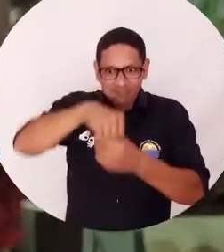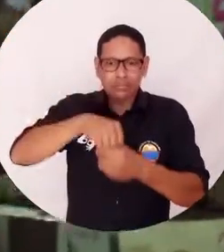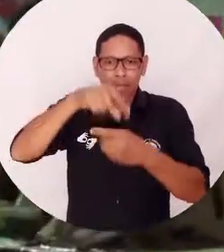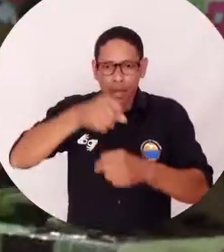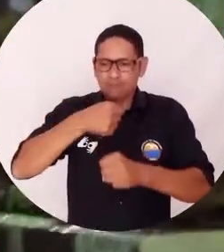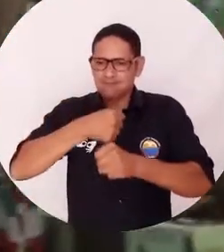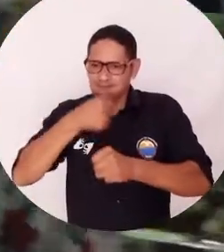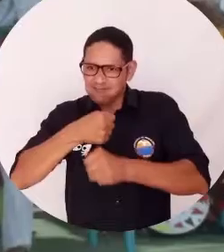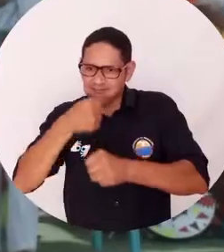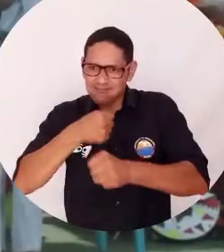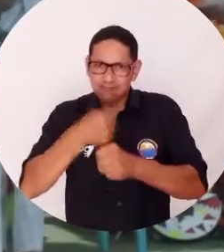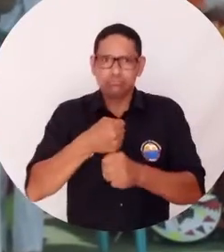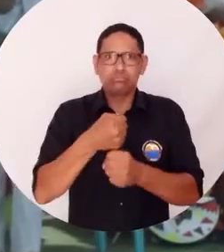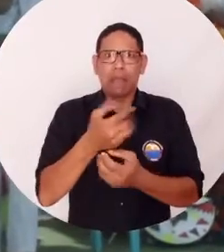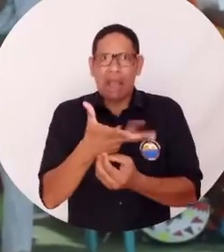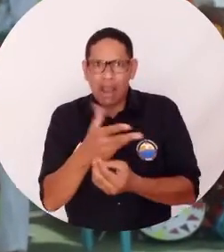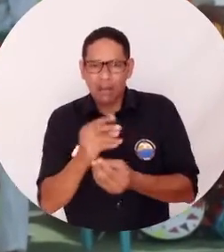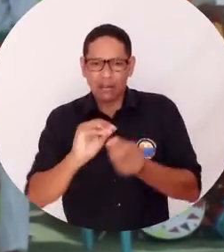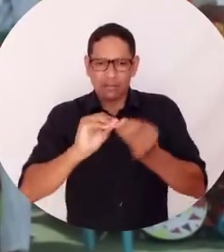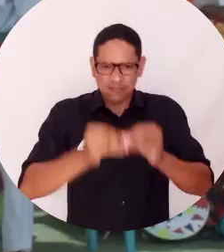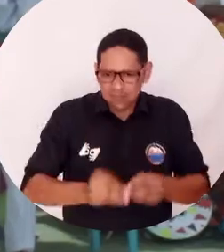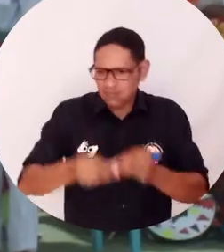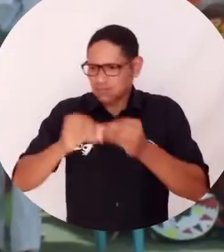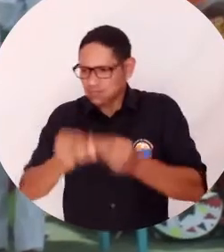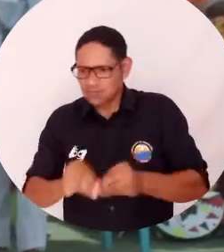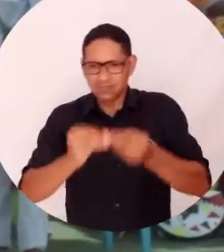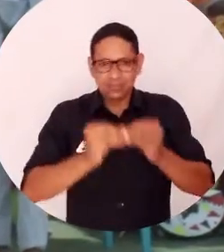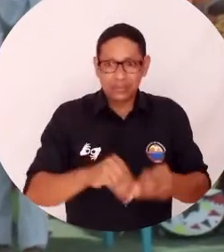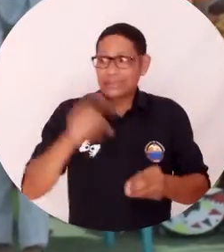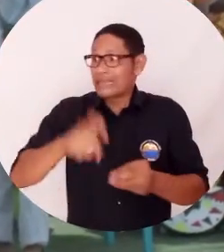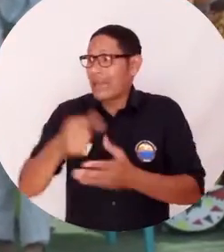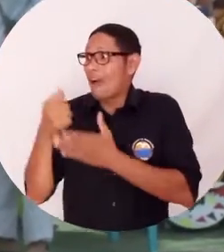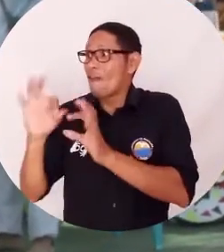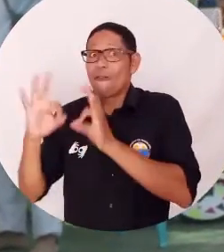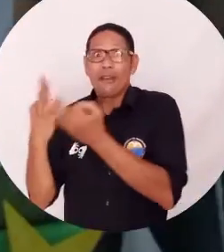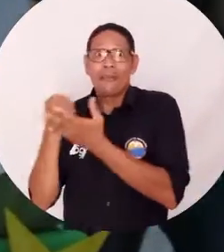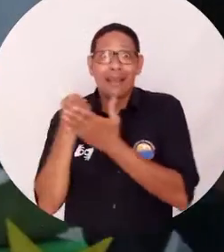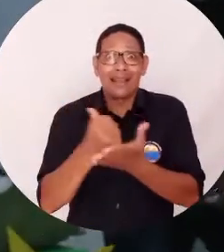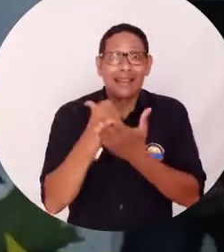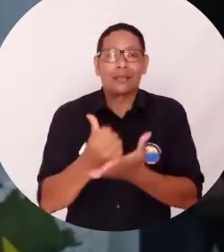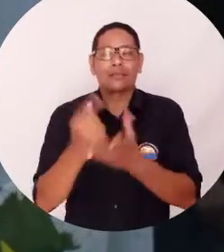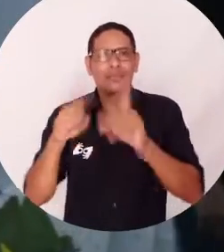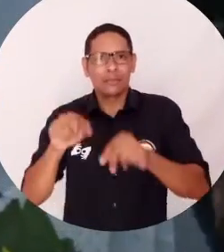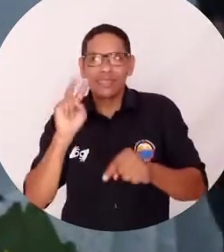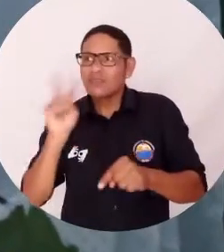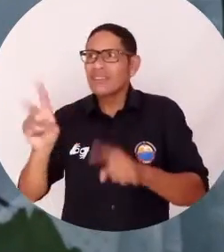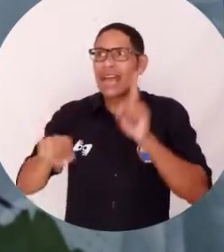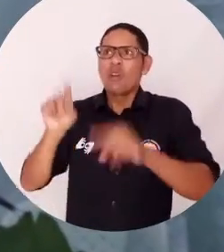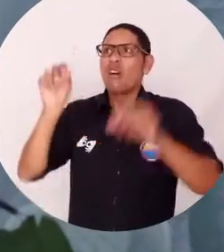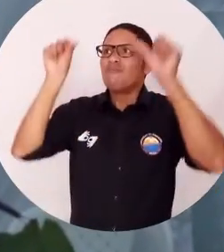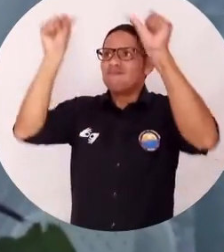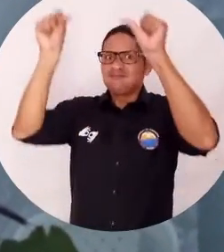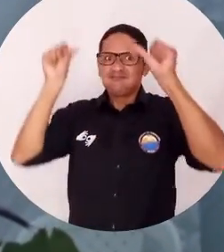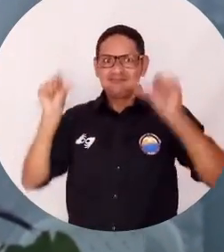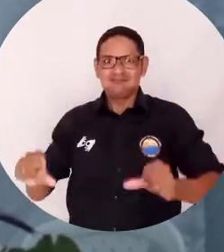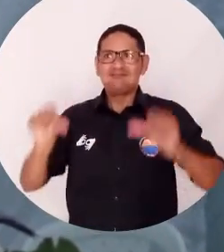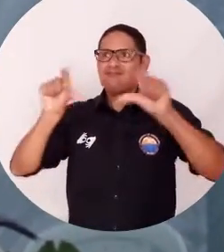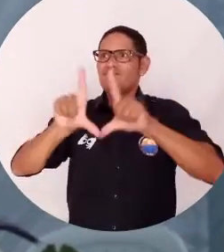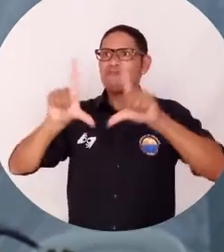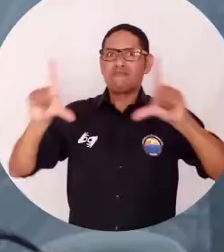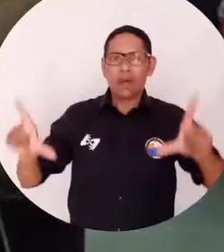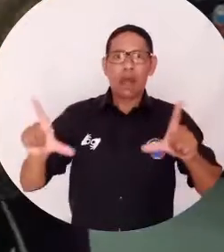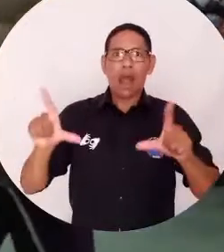es un trabajo artesanal. Muchos pidieron mucha ayuda a sus familiares, pudieron notar que hay unos pendones